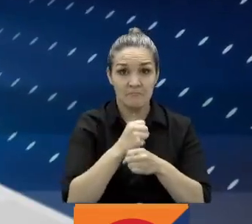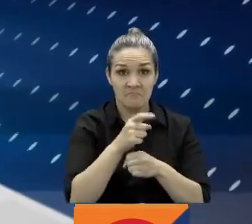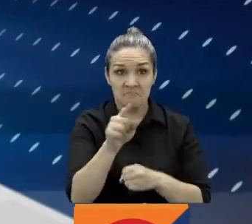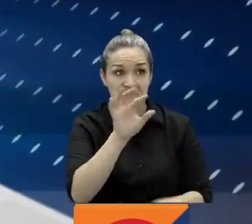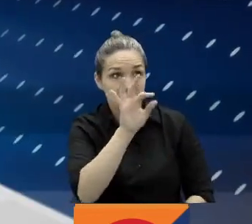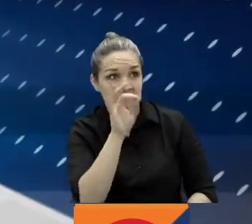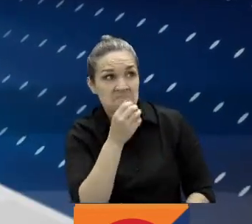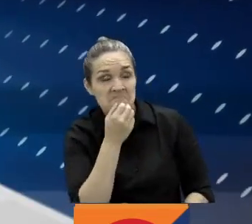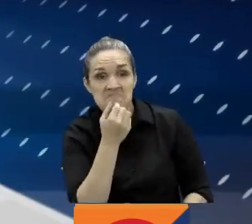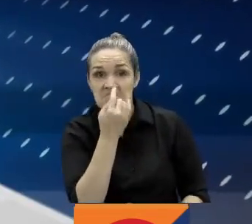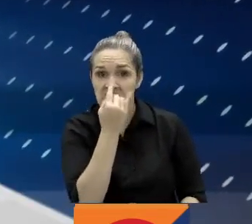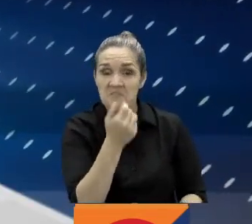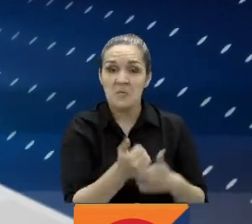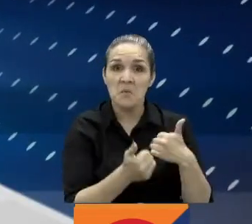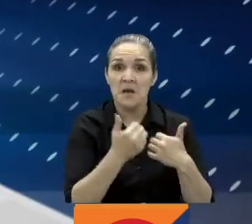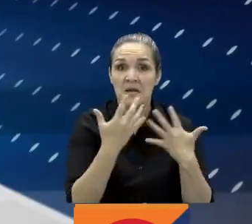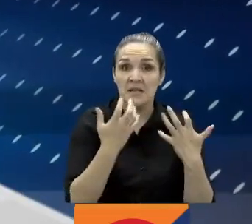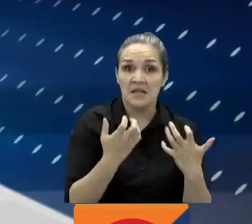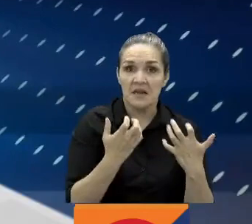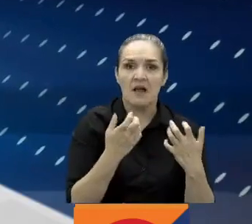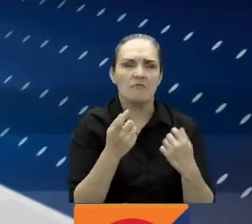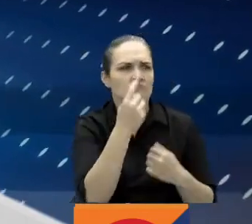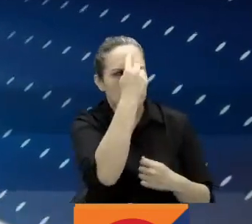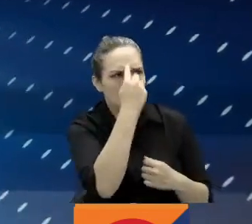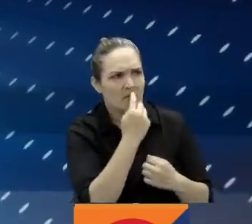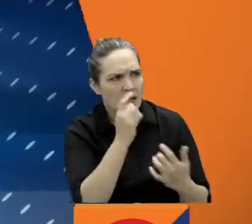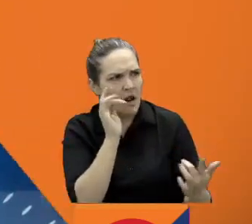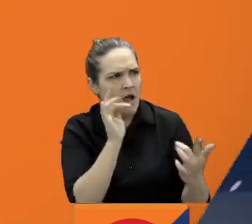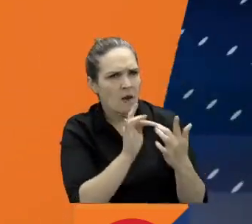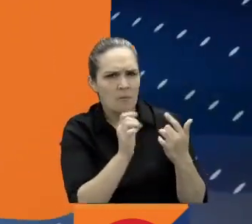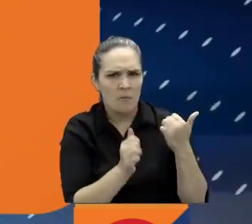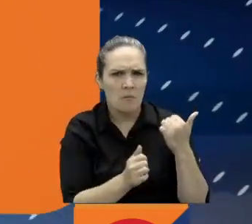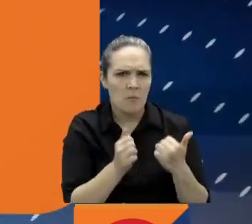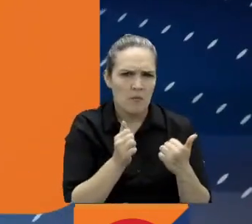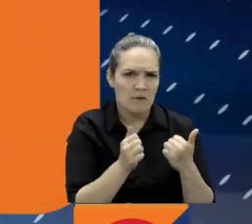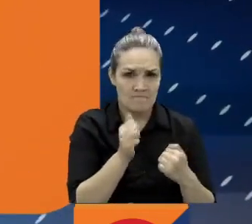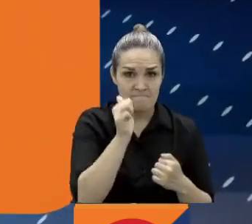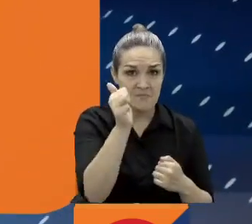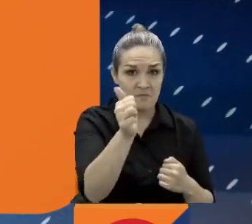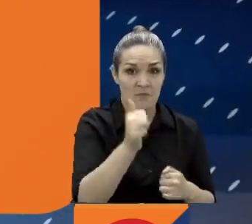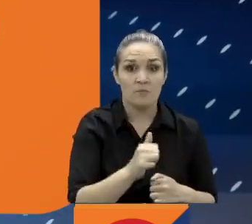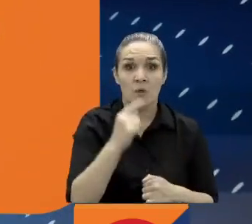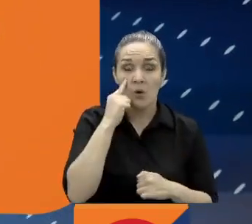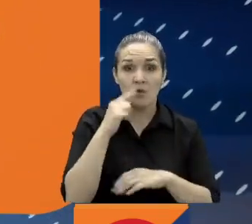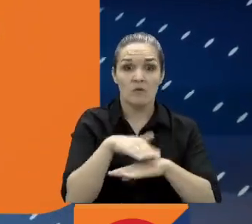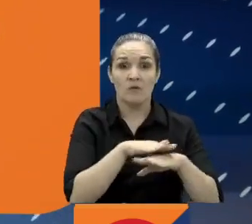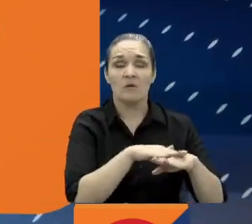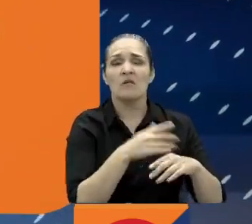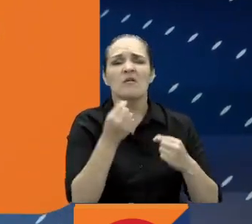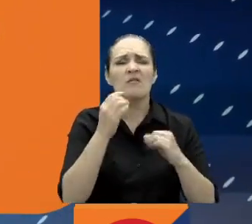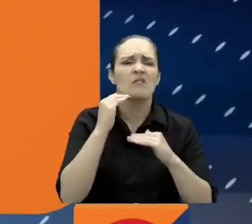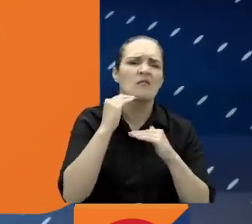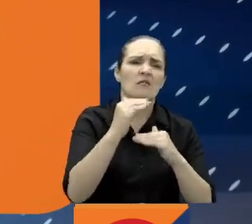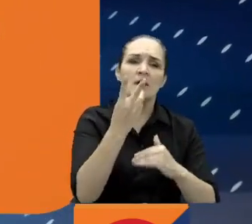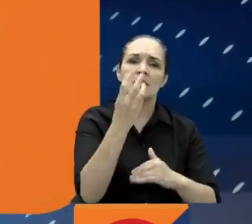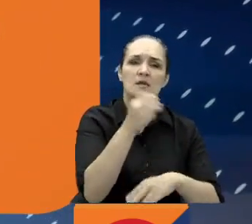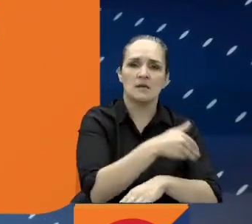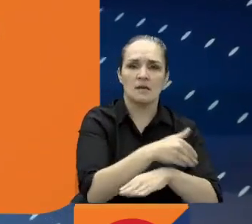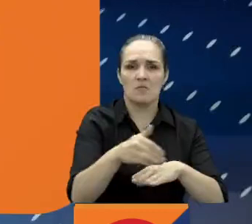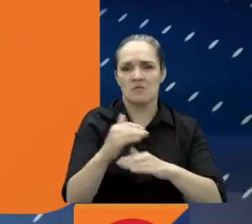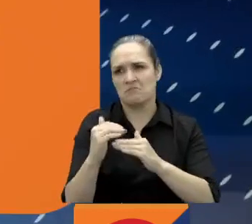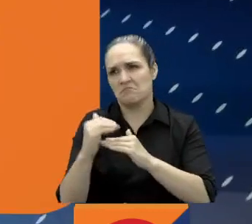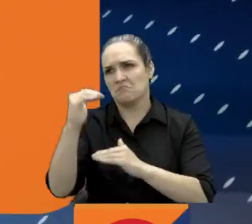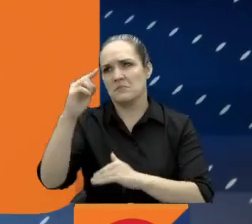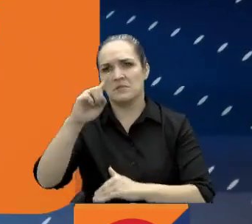más le interese y lea con atención el perfil requerido. Atentos, los salarios oscilan entre los 30 y